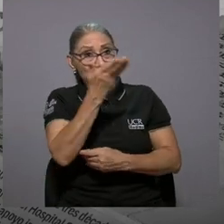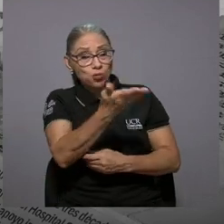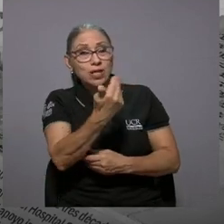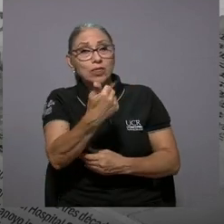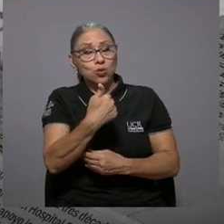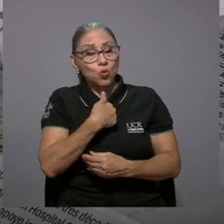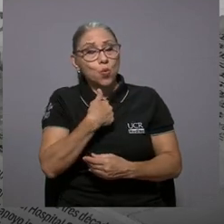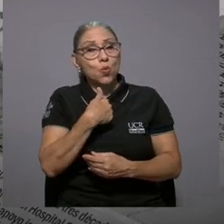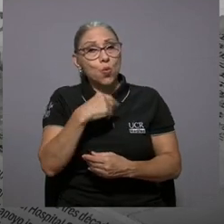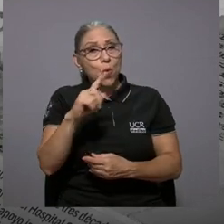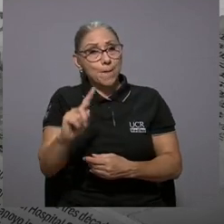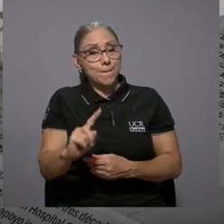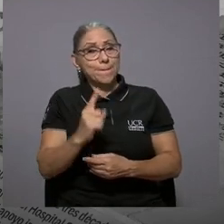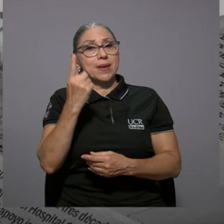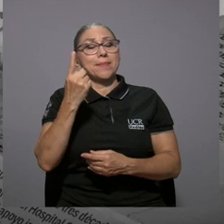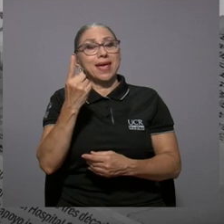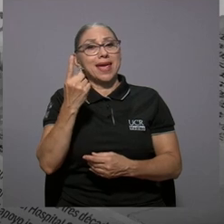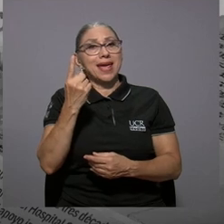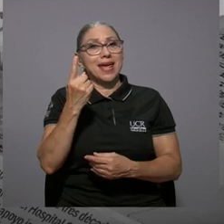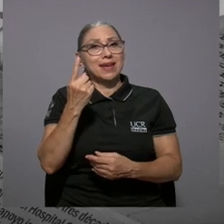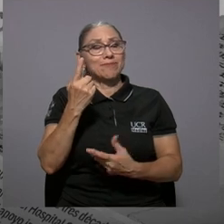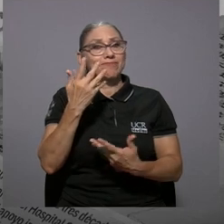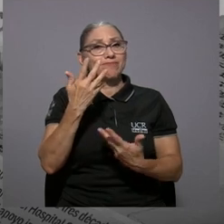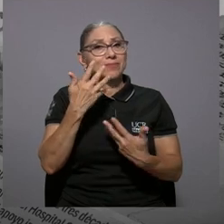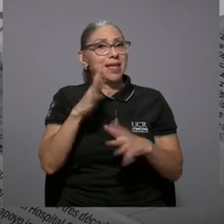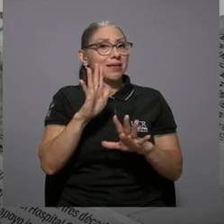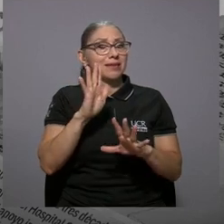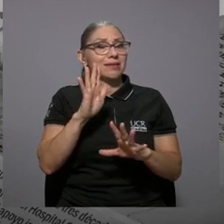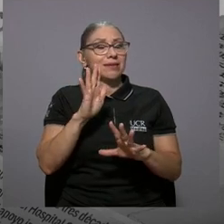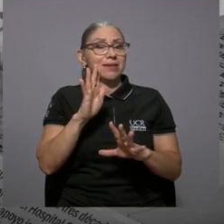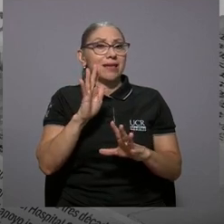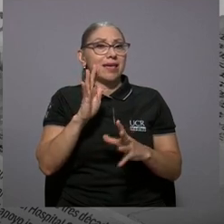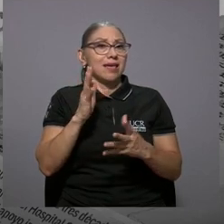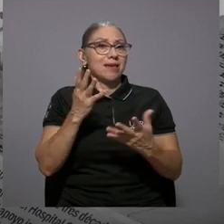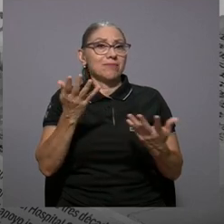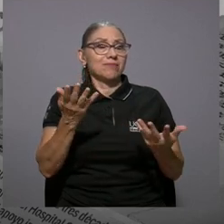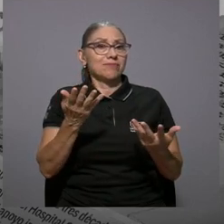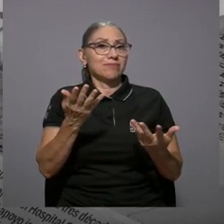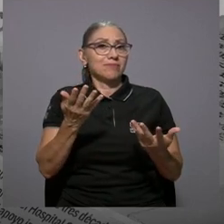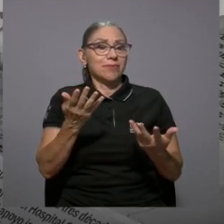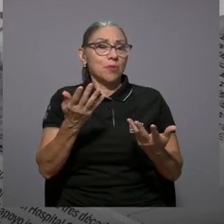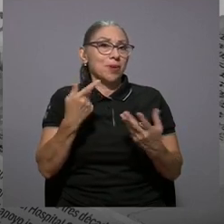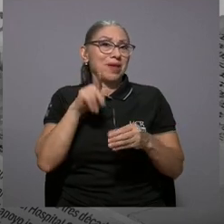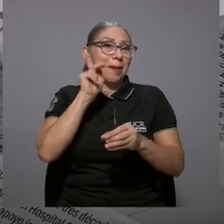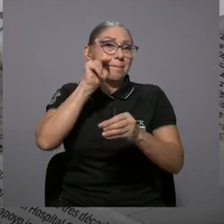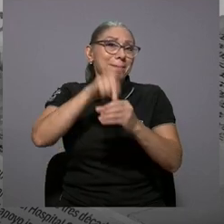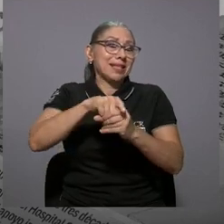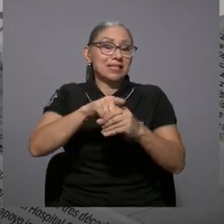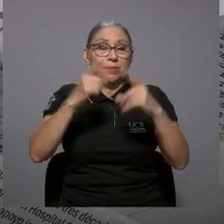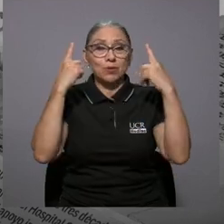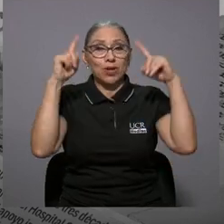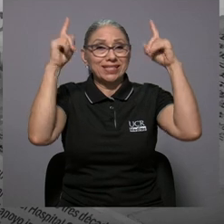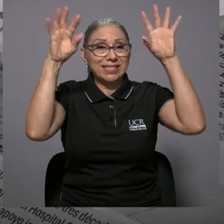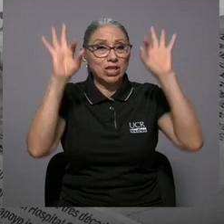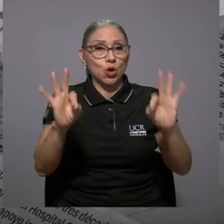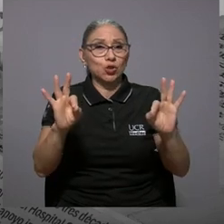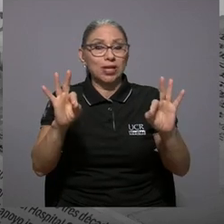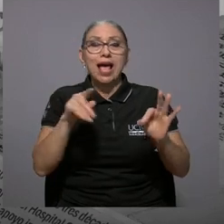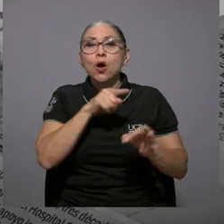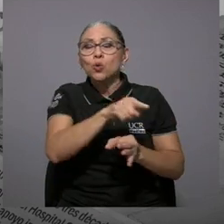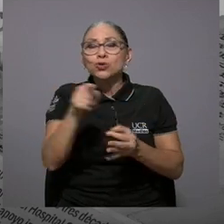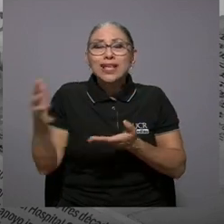alimentación costarricense. Usted tuvo un primer incursión muy exitosa